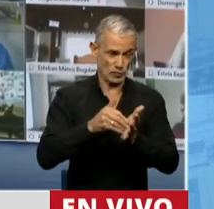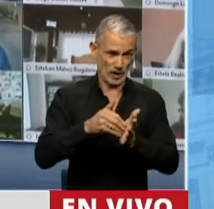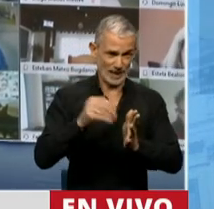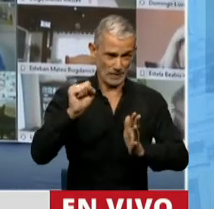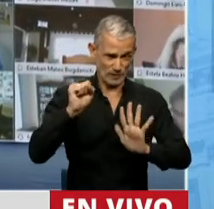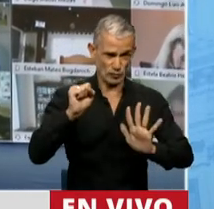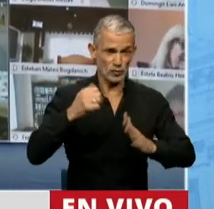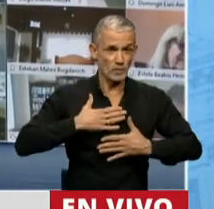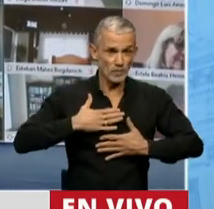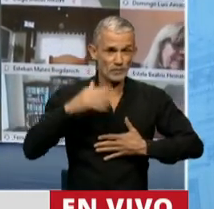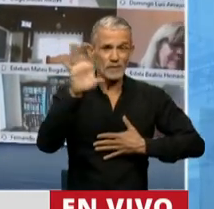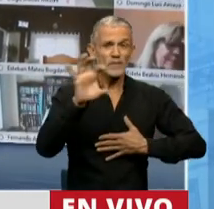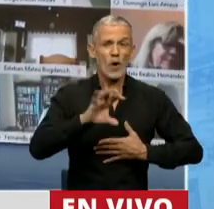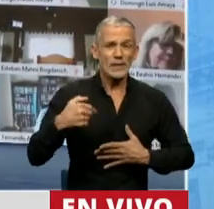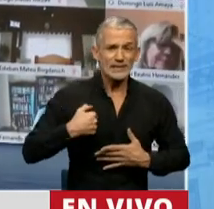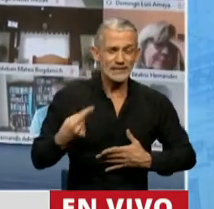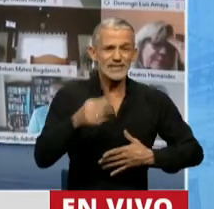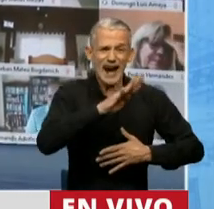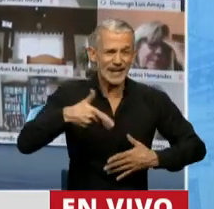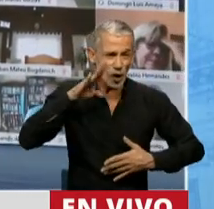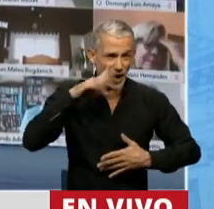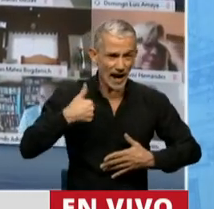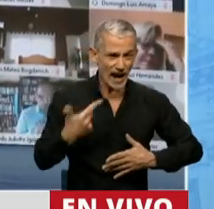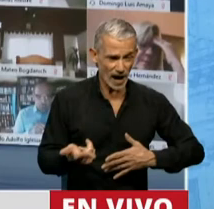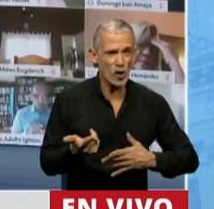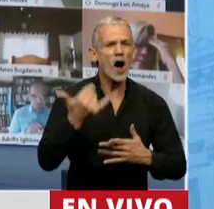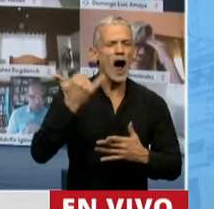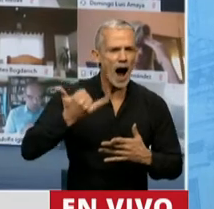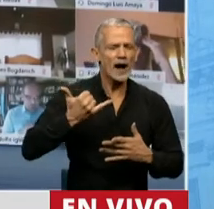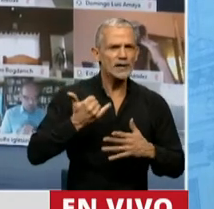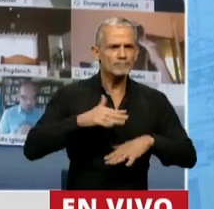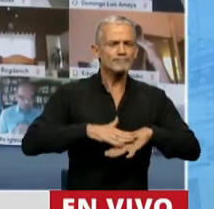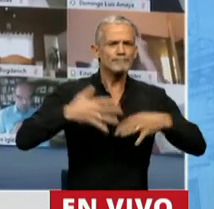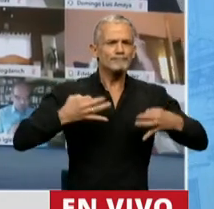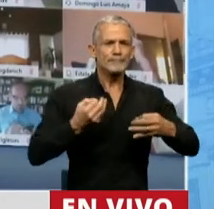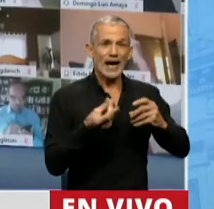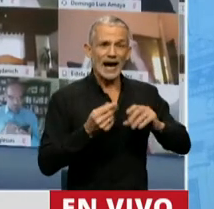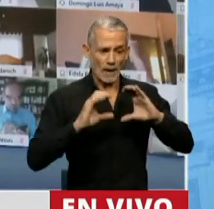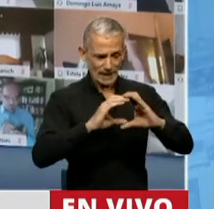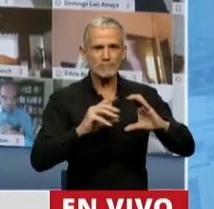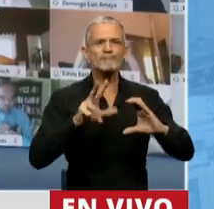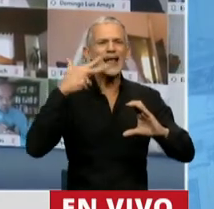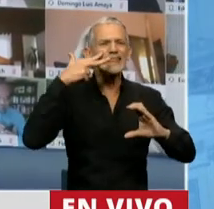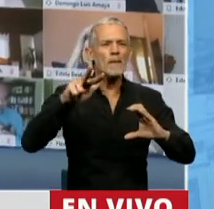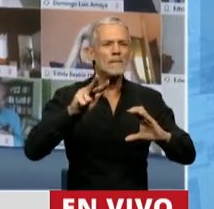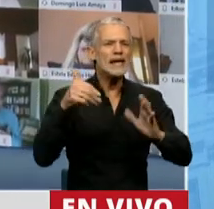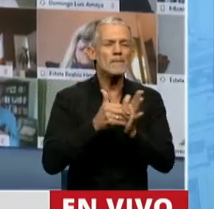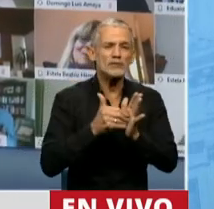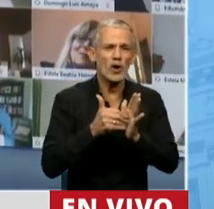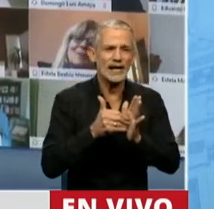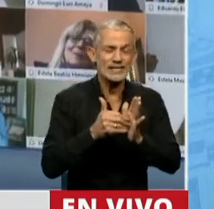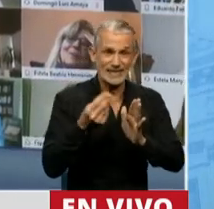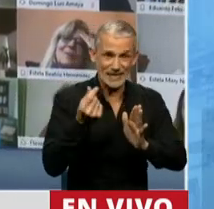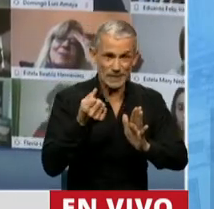Mi provincia, señor Presidente, Río Negro, tiene comprometido un capital de casi 3.000 millones